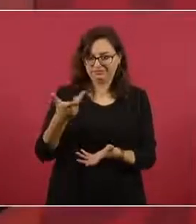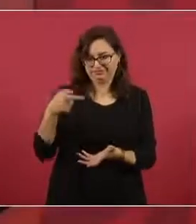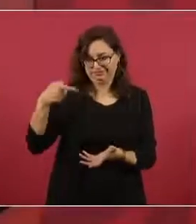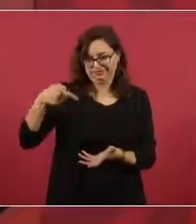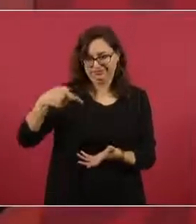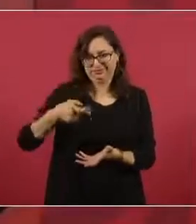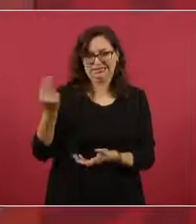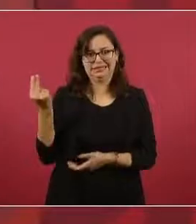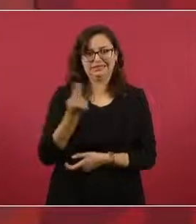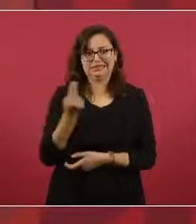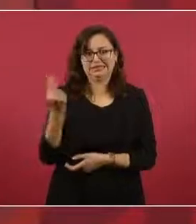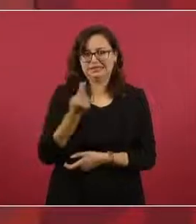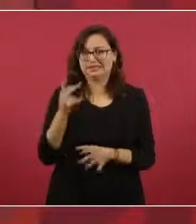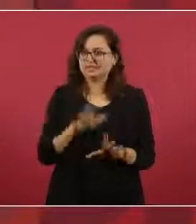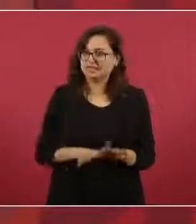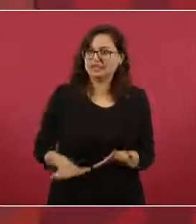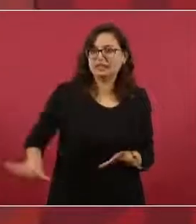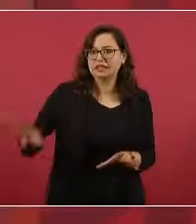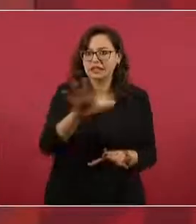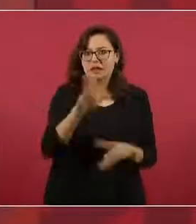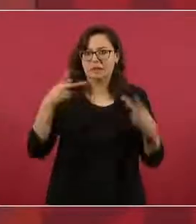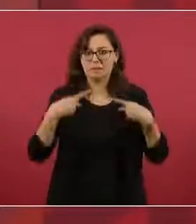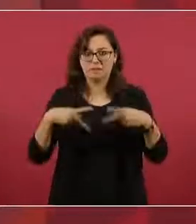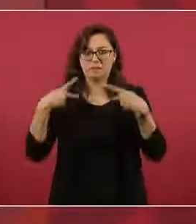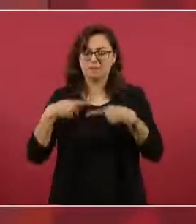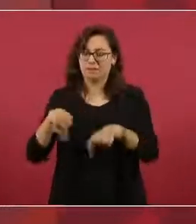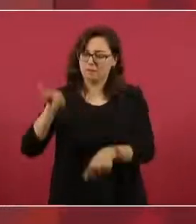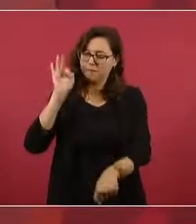en beneficio de la gente.